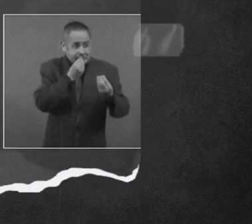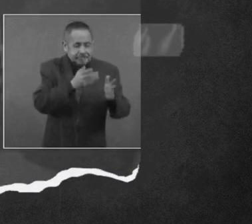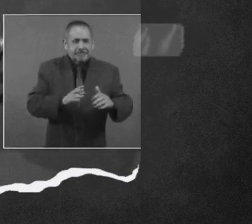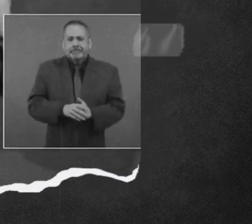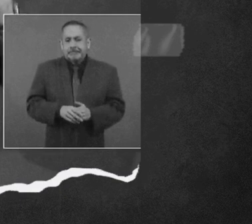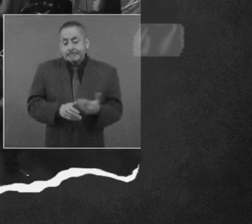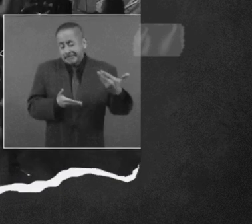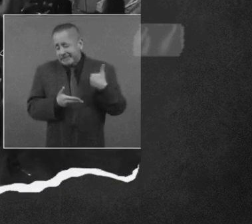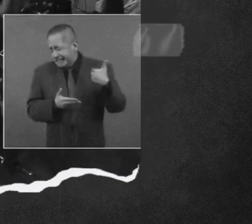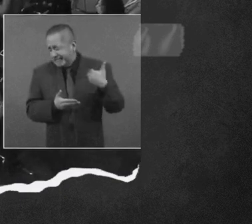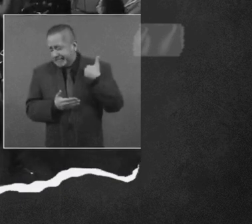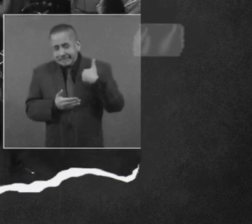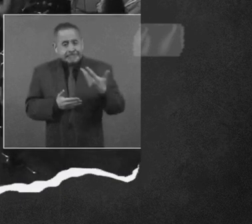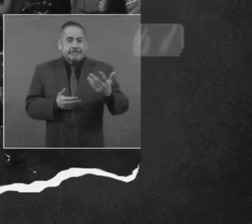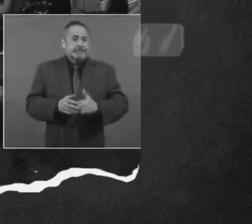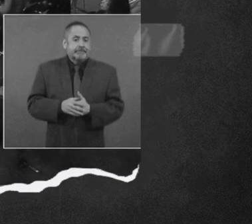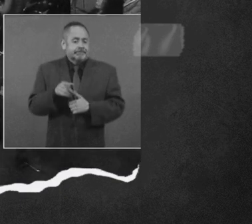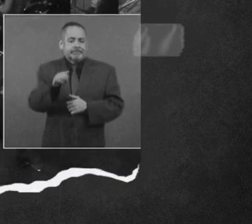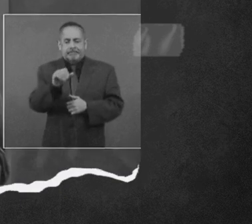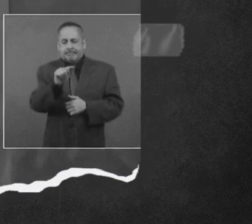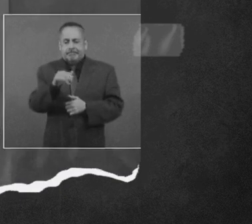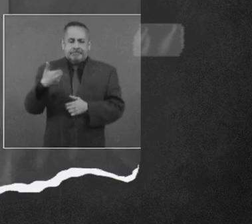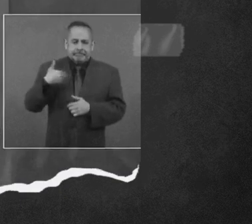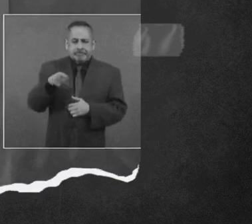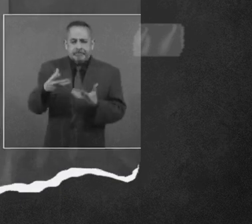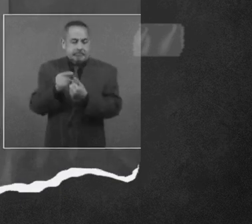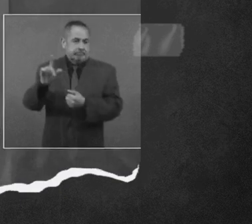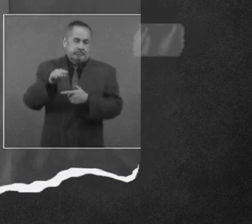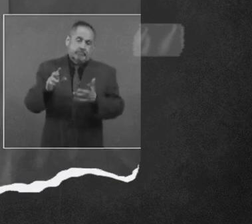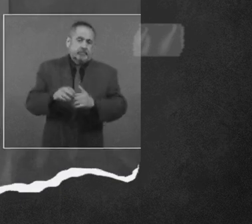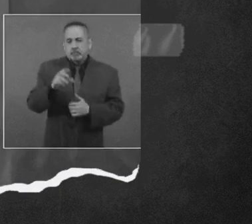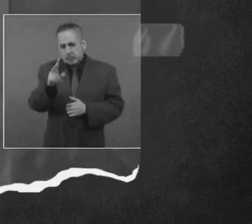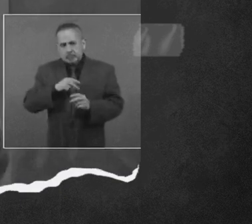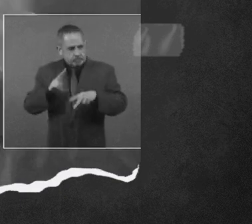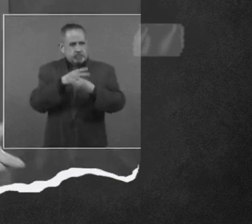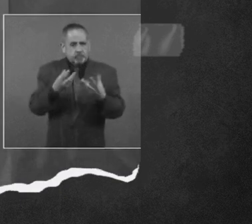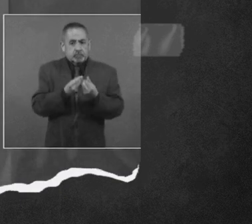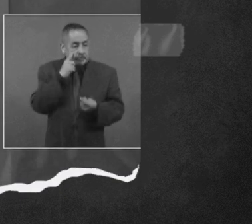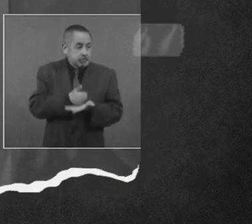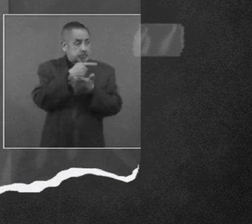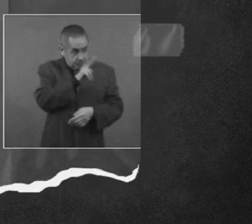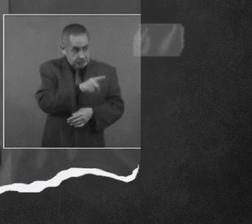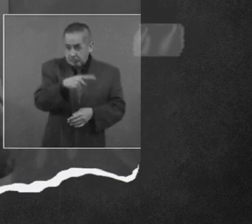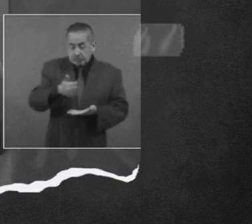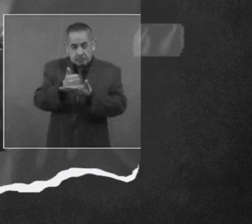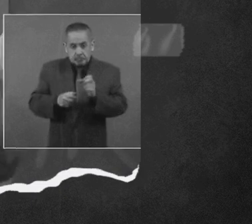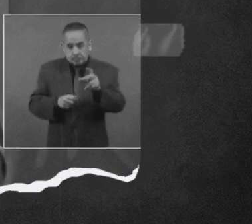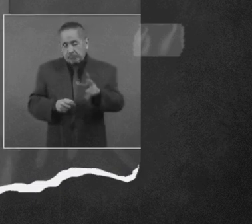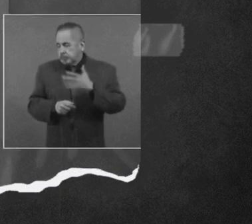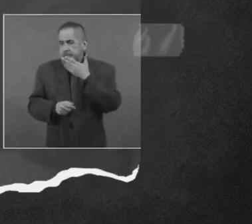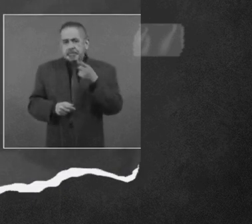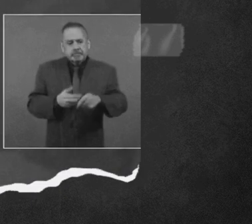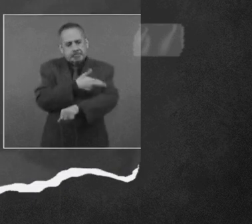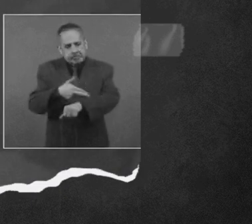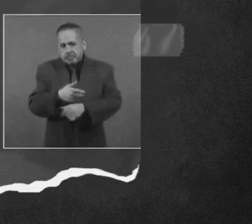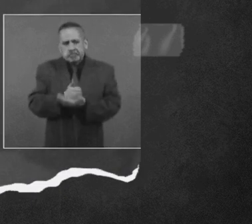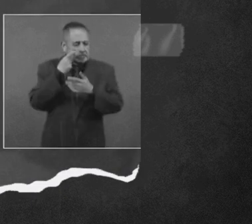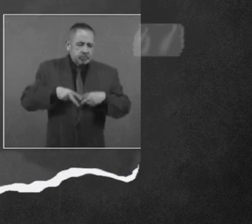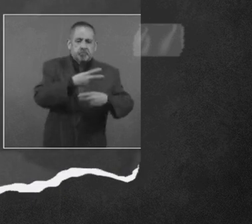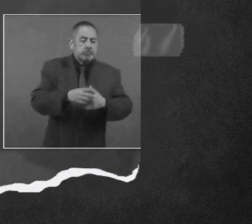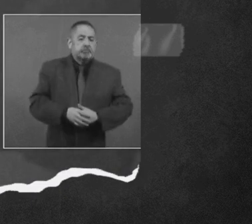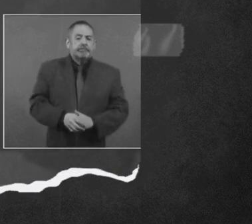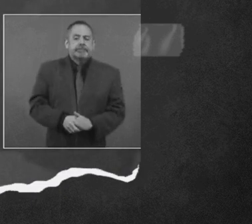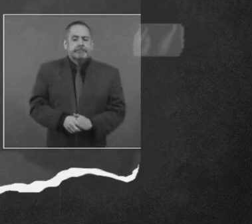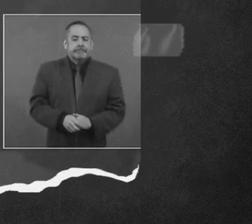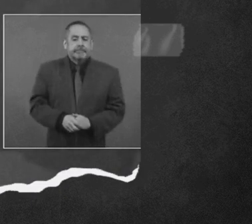porque me insiste el maestro Batis, es una gente de primera. Le digo, bueno, voy ahí. Además, porque ayuda. Teníamos un asunto, se hacían gestiones. Bueno, voy.